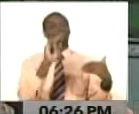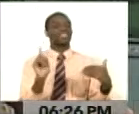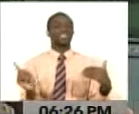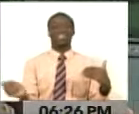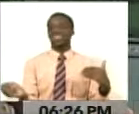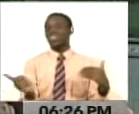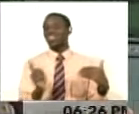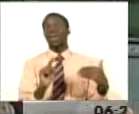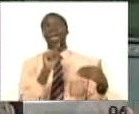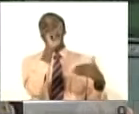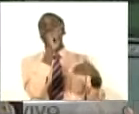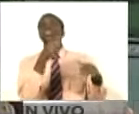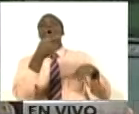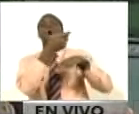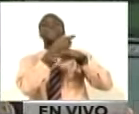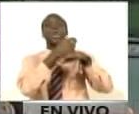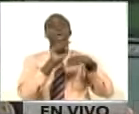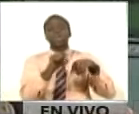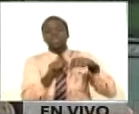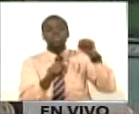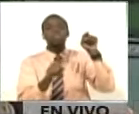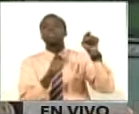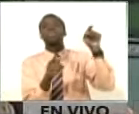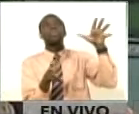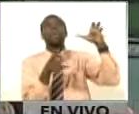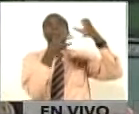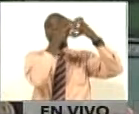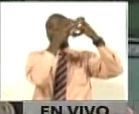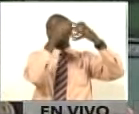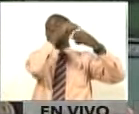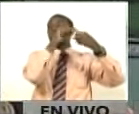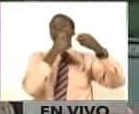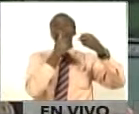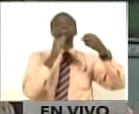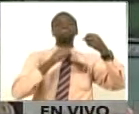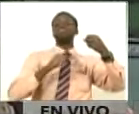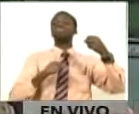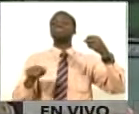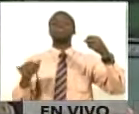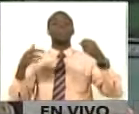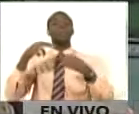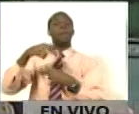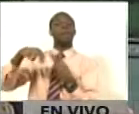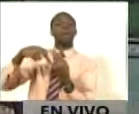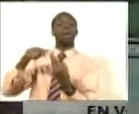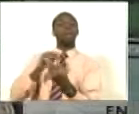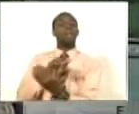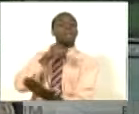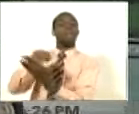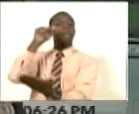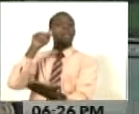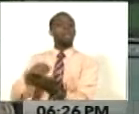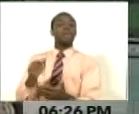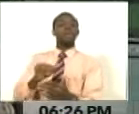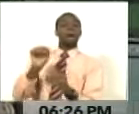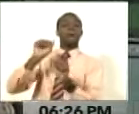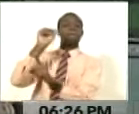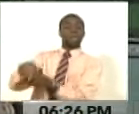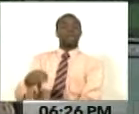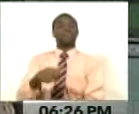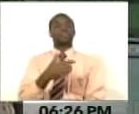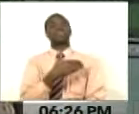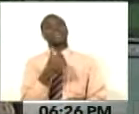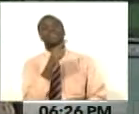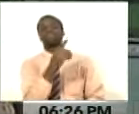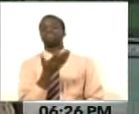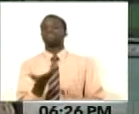una facción de gobierno que solamente pretenden derrocar al modelo bolivariano. Es la contradicción histórica